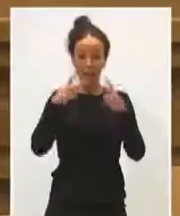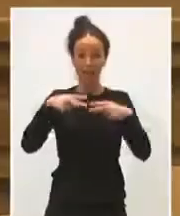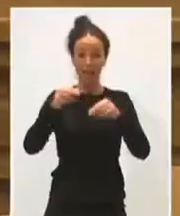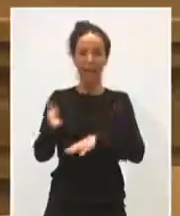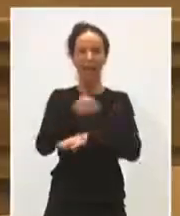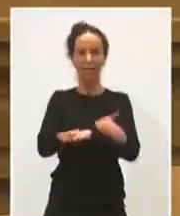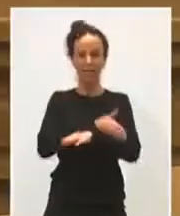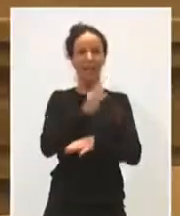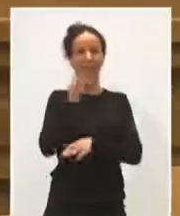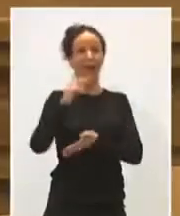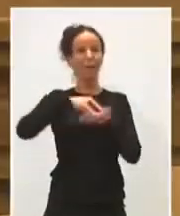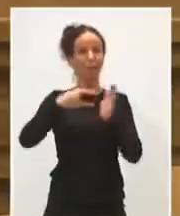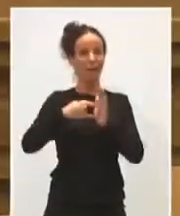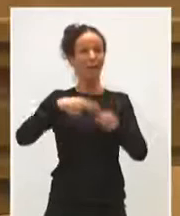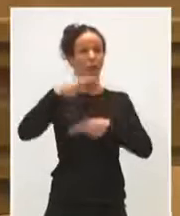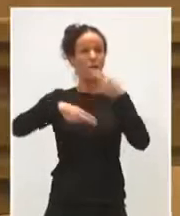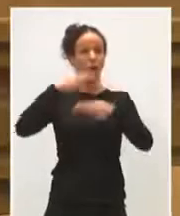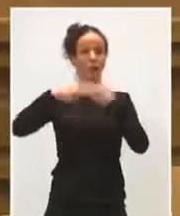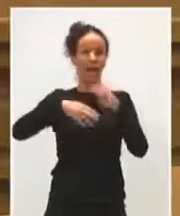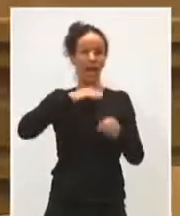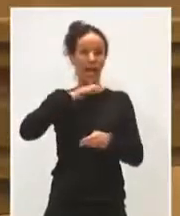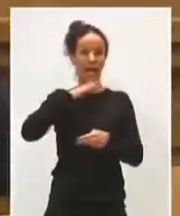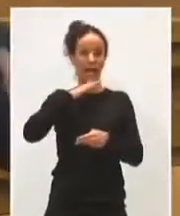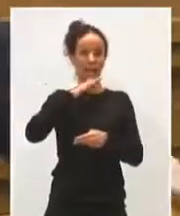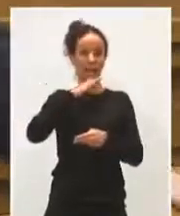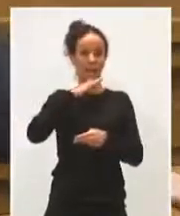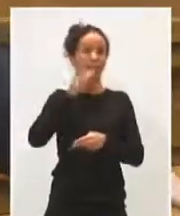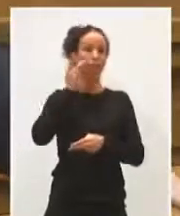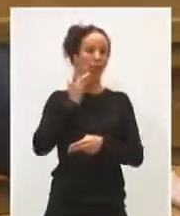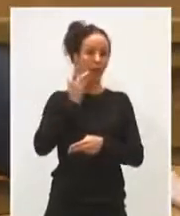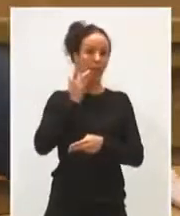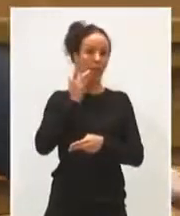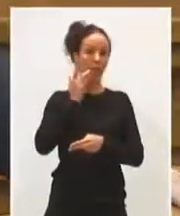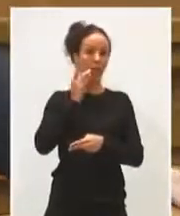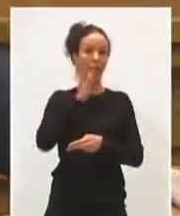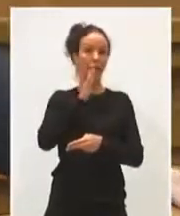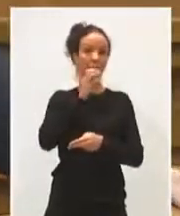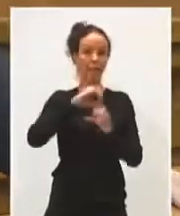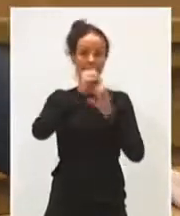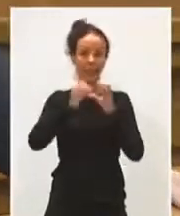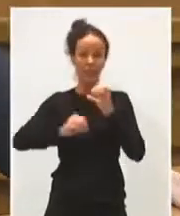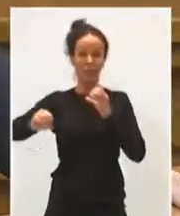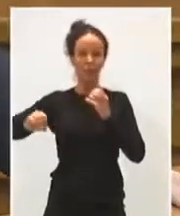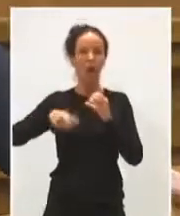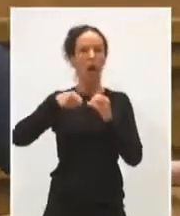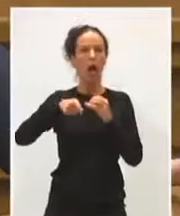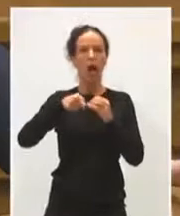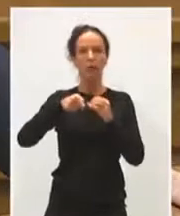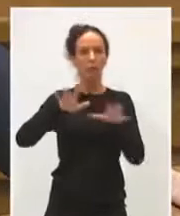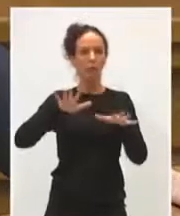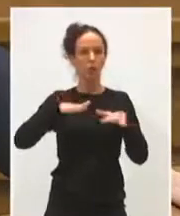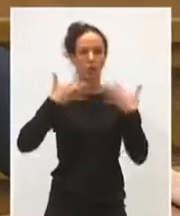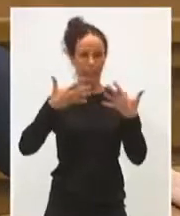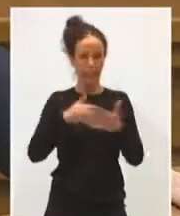En el plan de obras hidráulicas, depuración y abastecimiento, aquí sí que va a haber sorpresas. Son obras